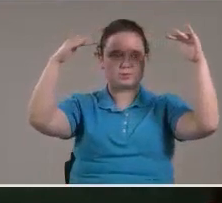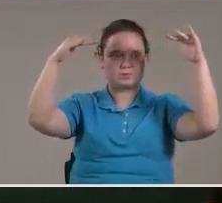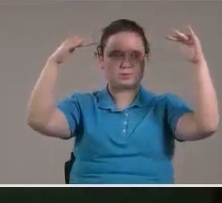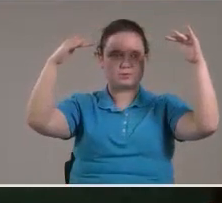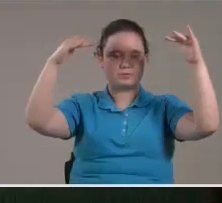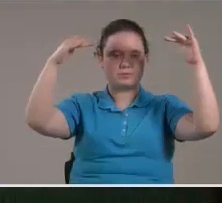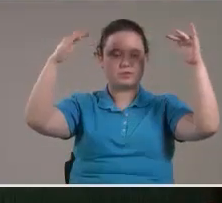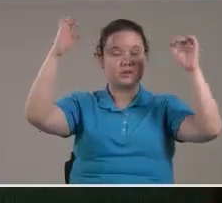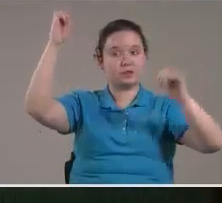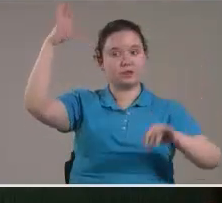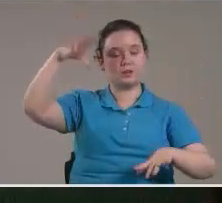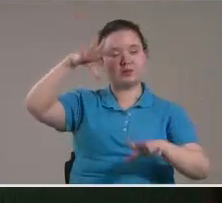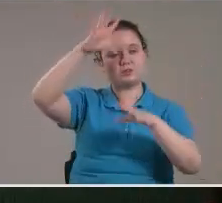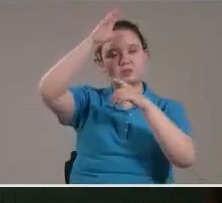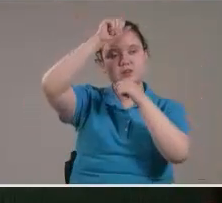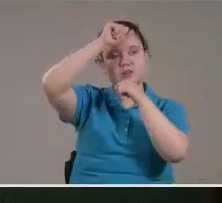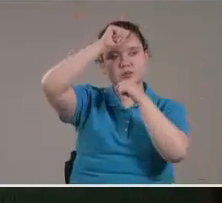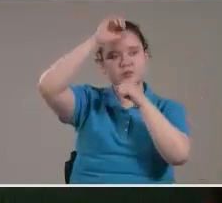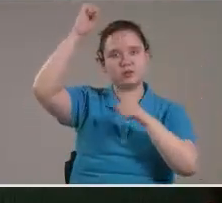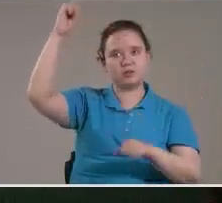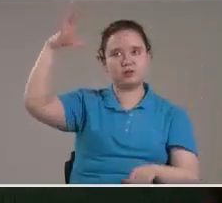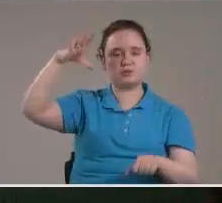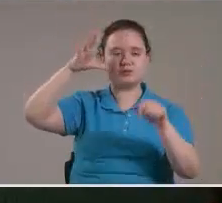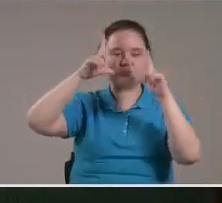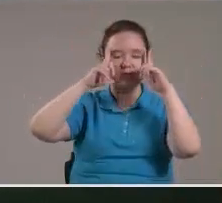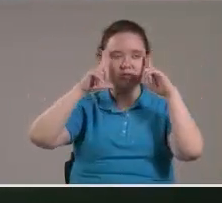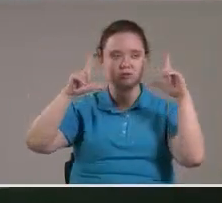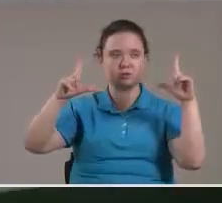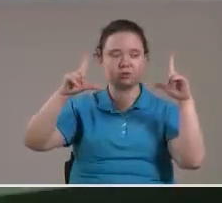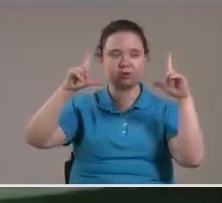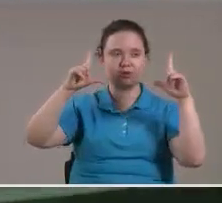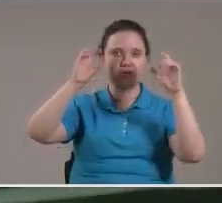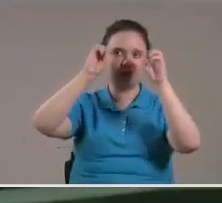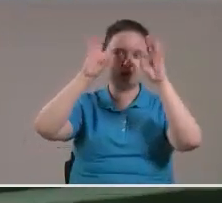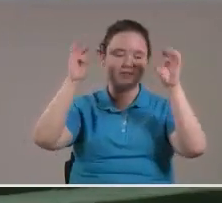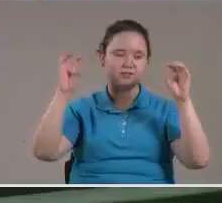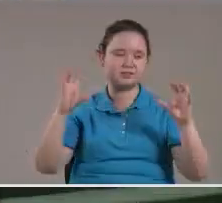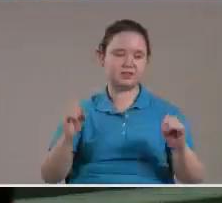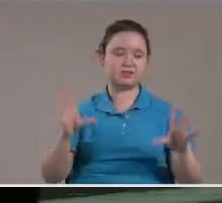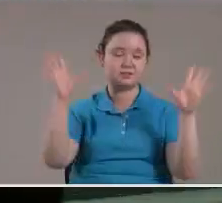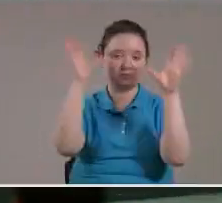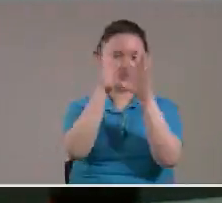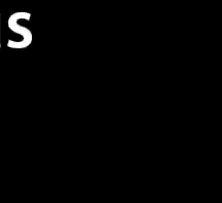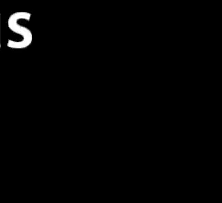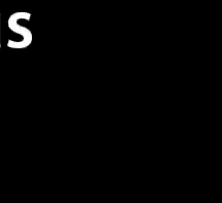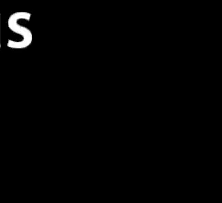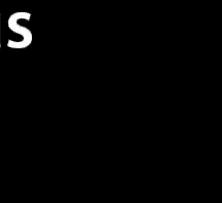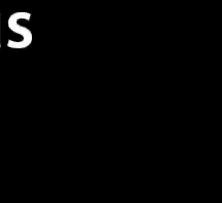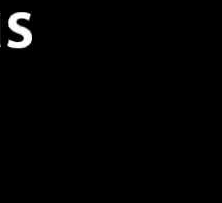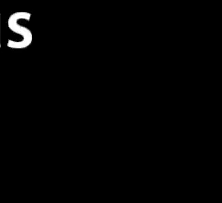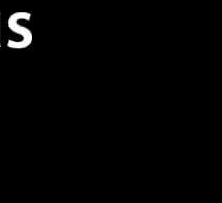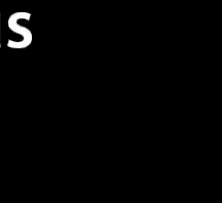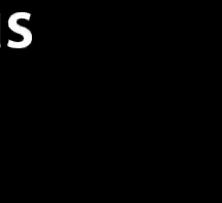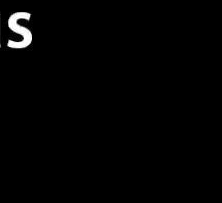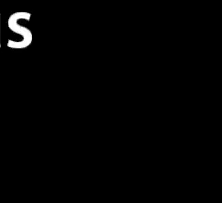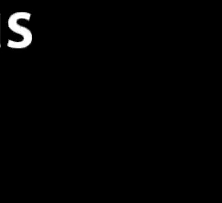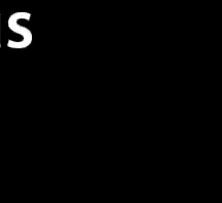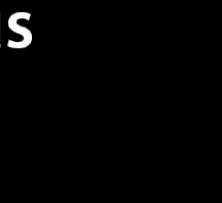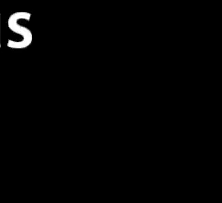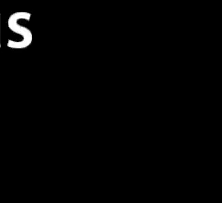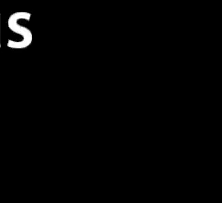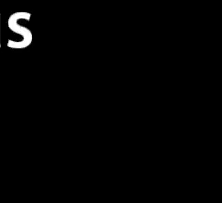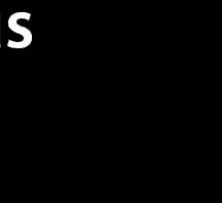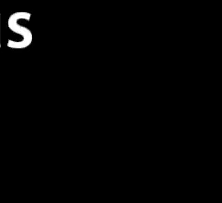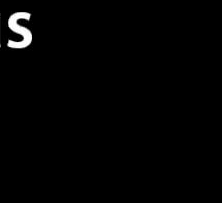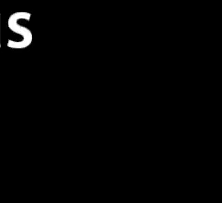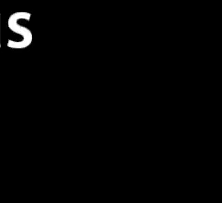La luz De la luna La luz Del sol Y de las estrellas No dará su luz Esto es una indicación De que viene el día